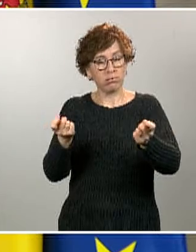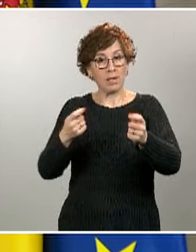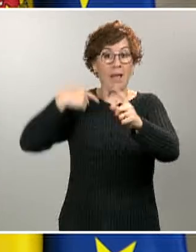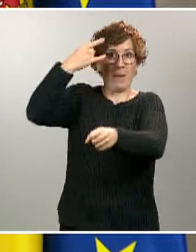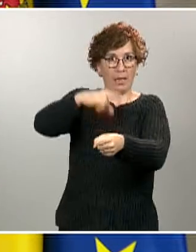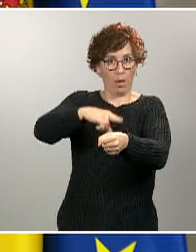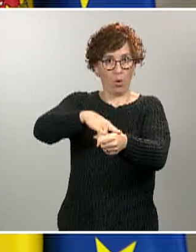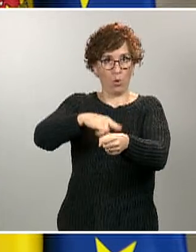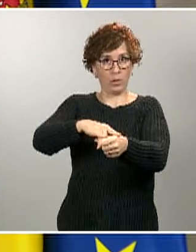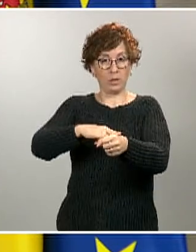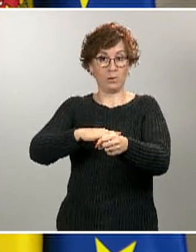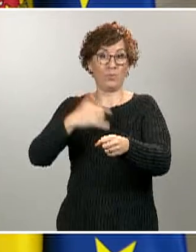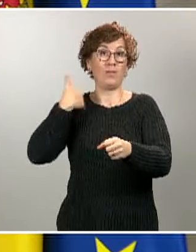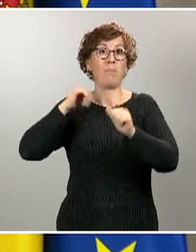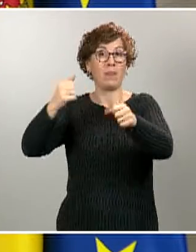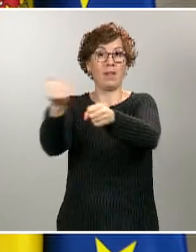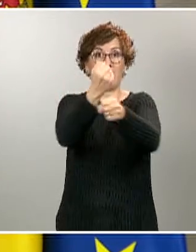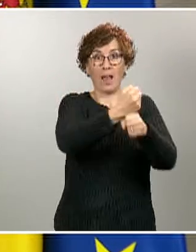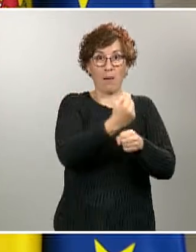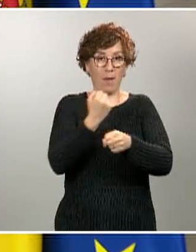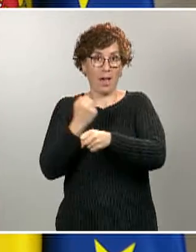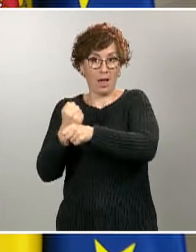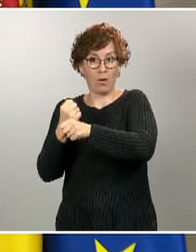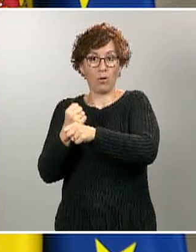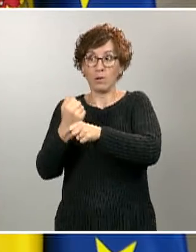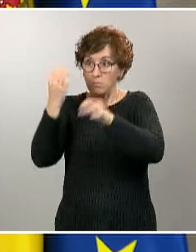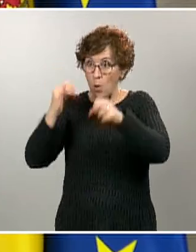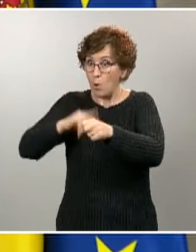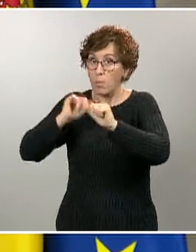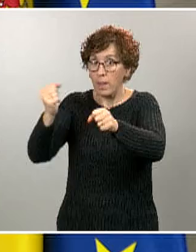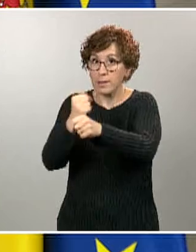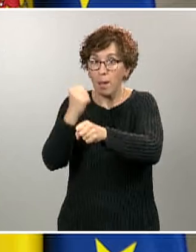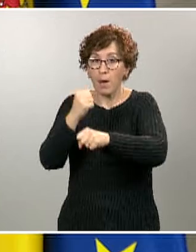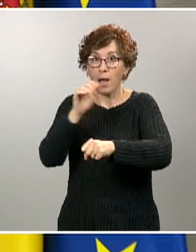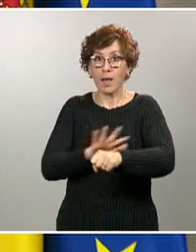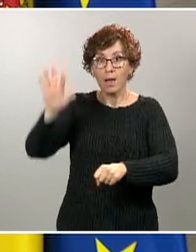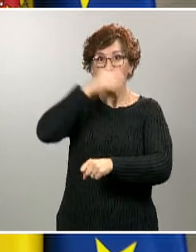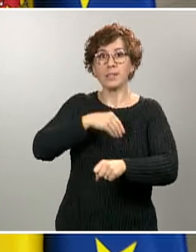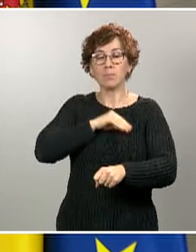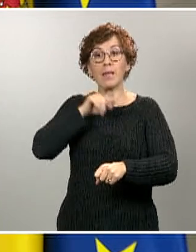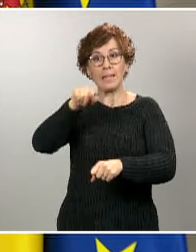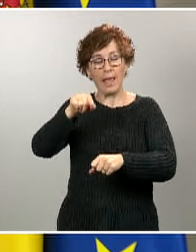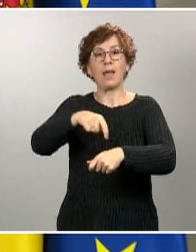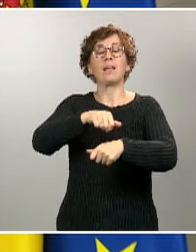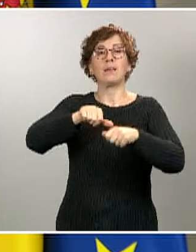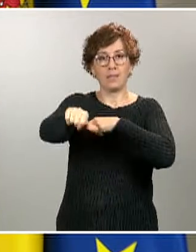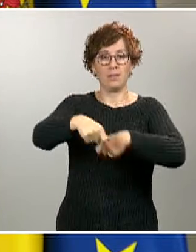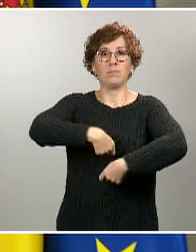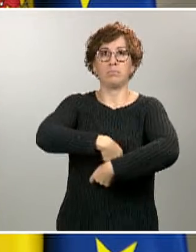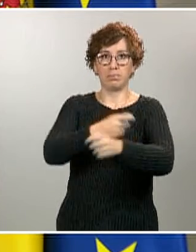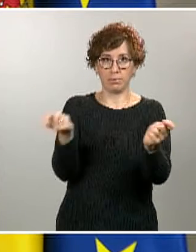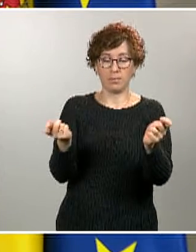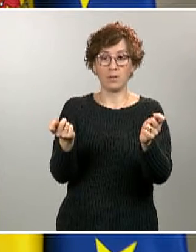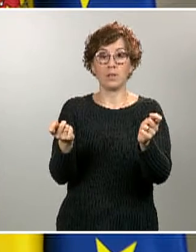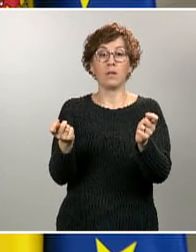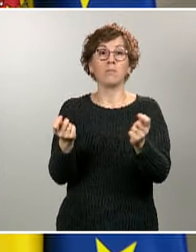laboral, las partes del territorio español, donde se inicia la actividad laboral el lunes, en aquellas partes del territorio español, donde se inicia el martes